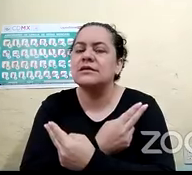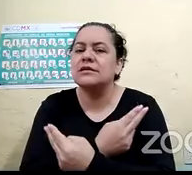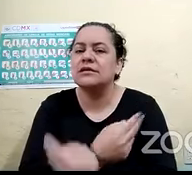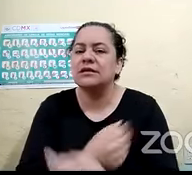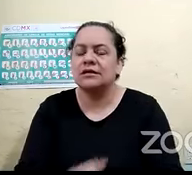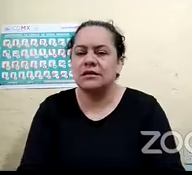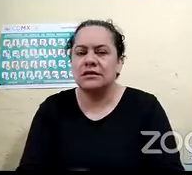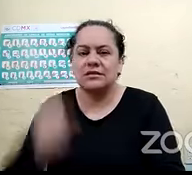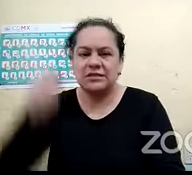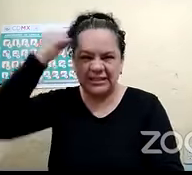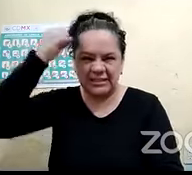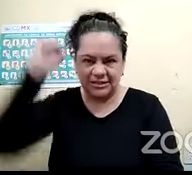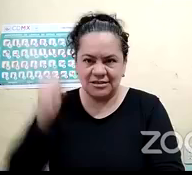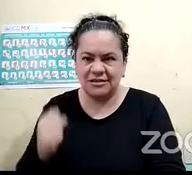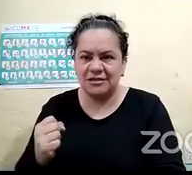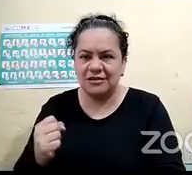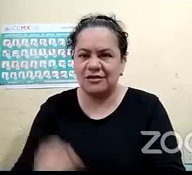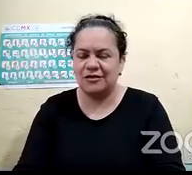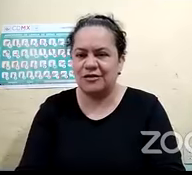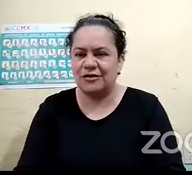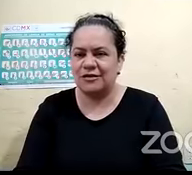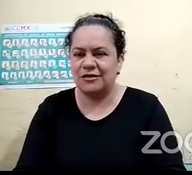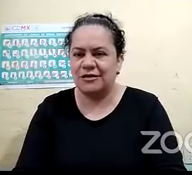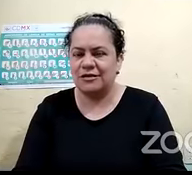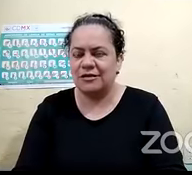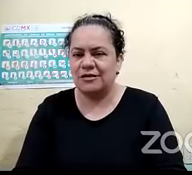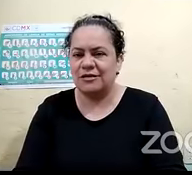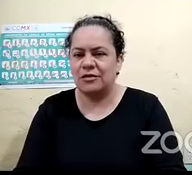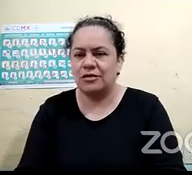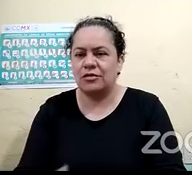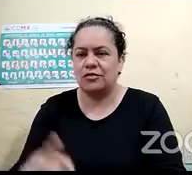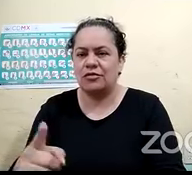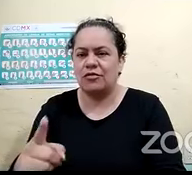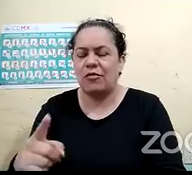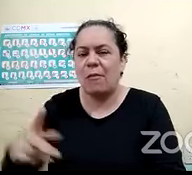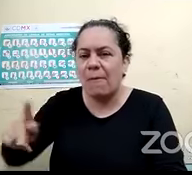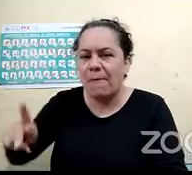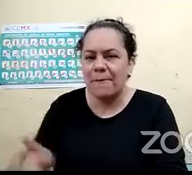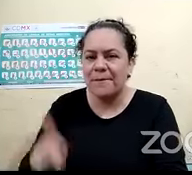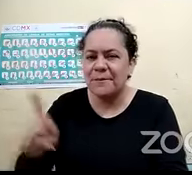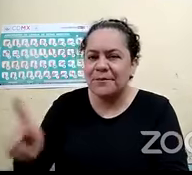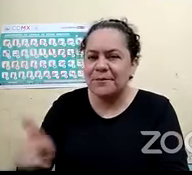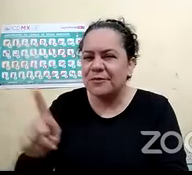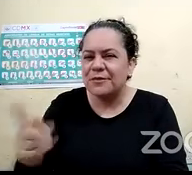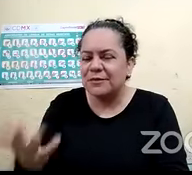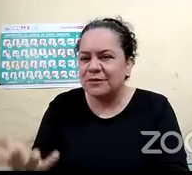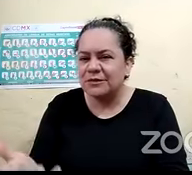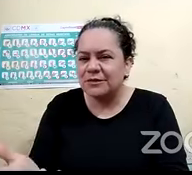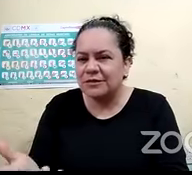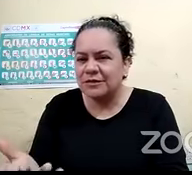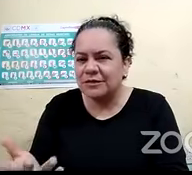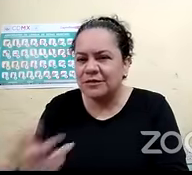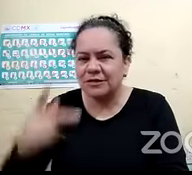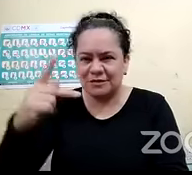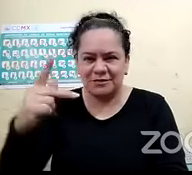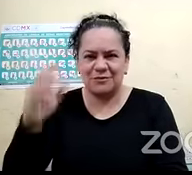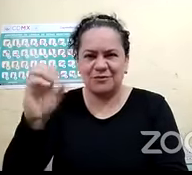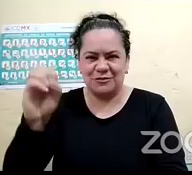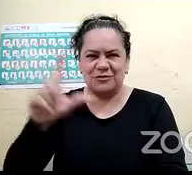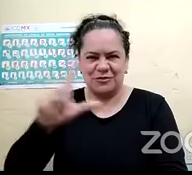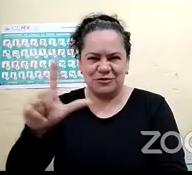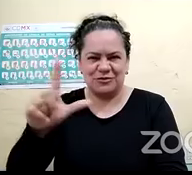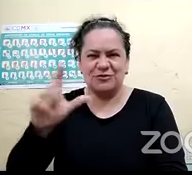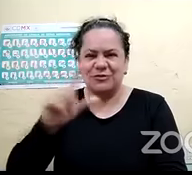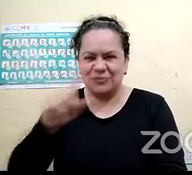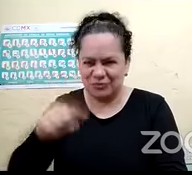Nací en Esquinapa, Sinaloa, y me crié en un pueblito de un nombre muy curioso que se llama Pozole. Y,